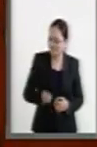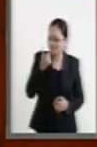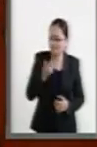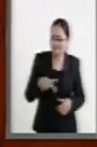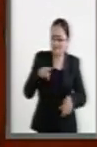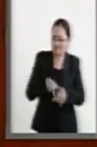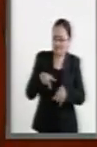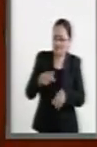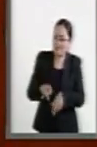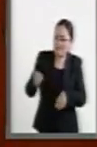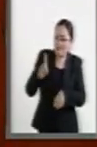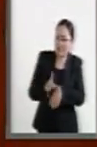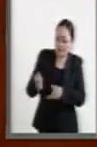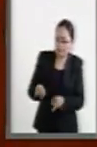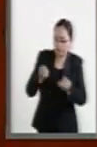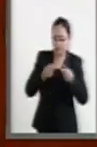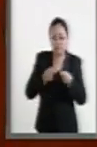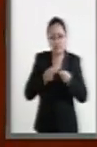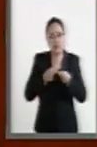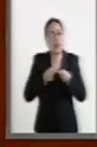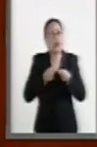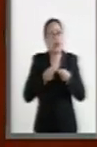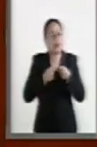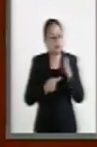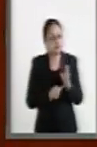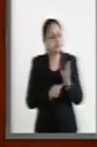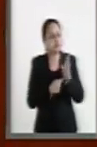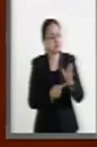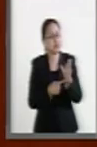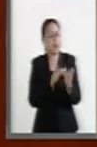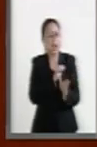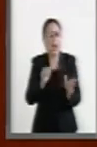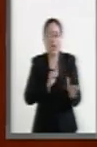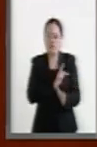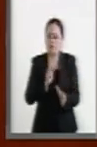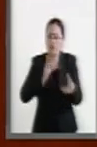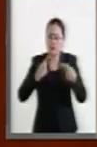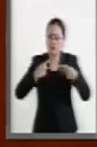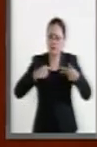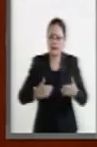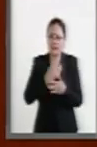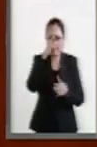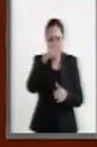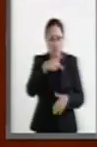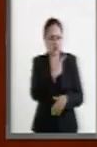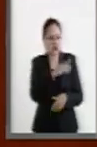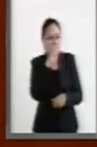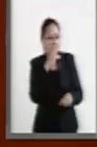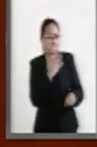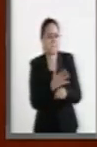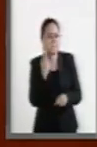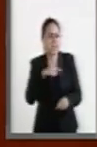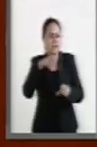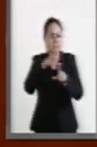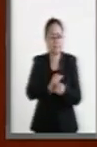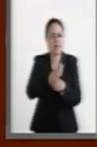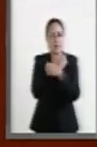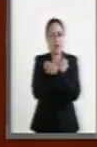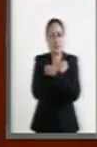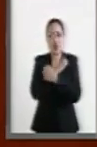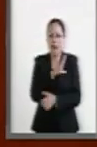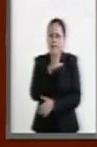su administración, le ha demostrado a todos los mexicanos su responsabilidad para alcanzar una educación de calidad.